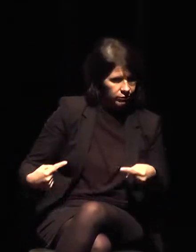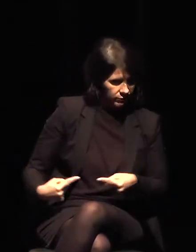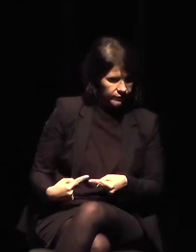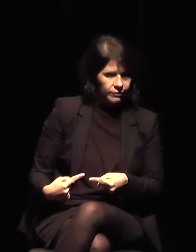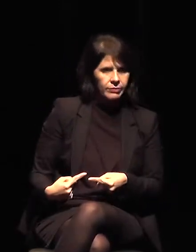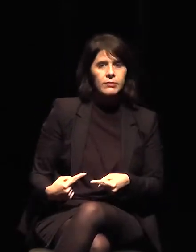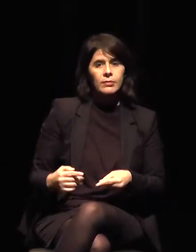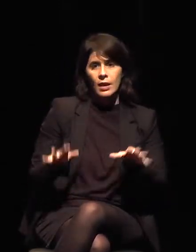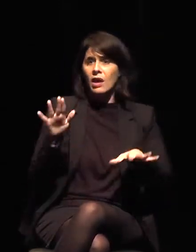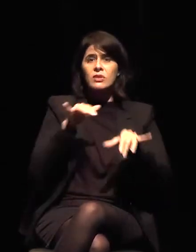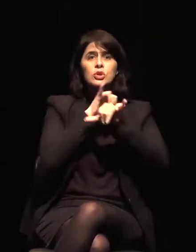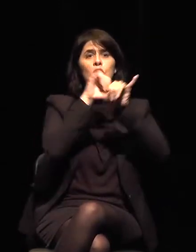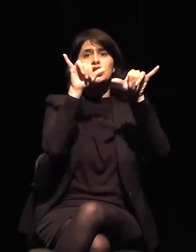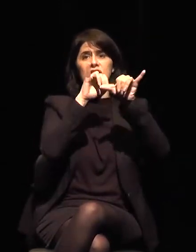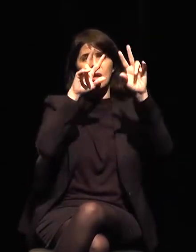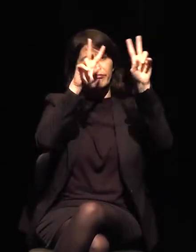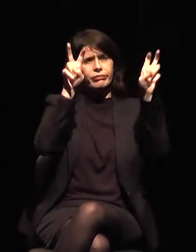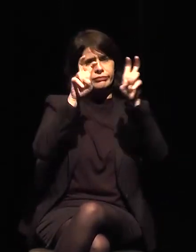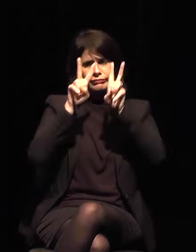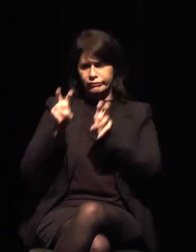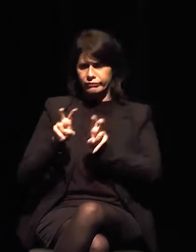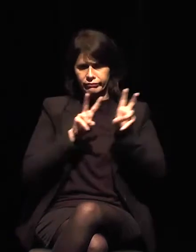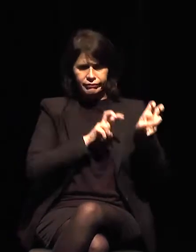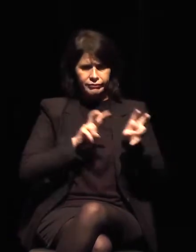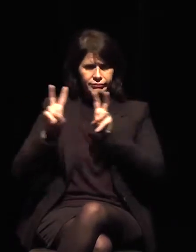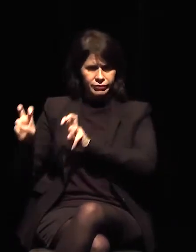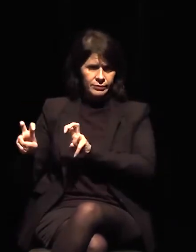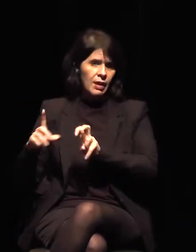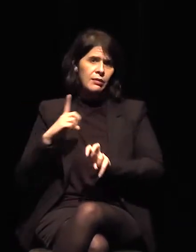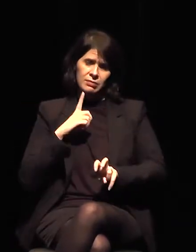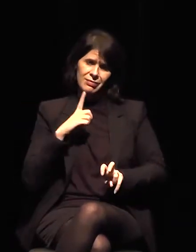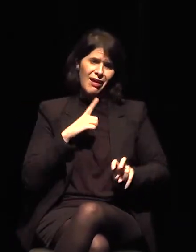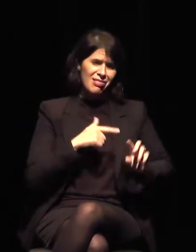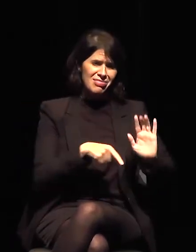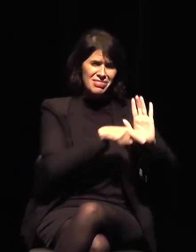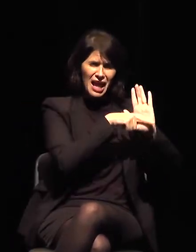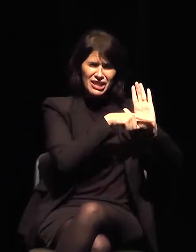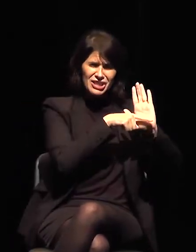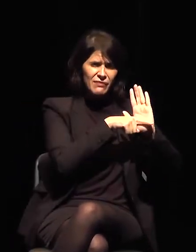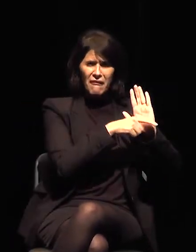hay muchas, las positivas no van más allá.